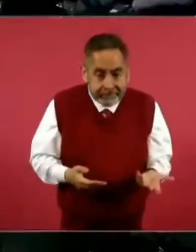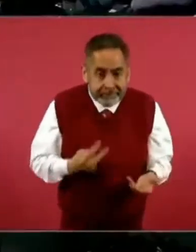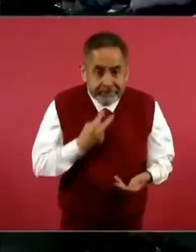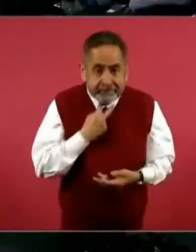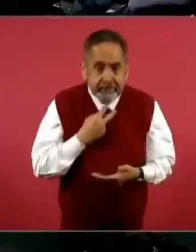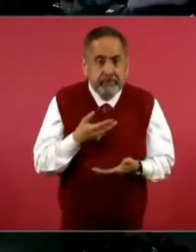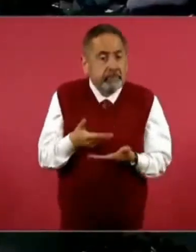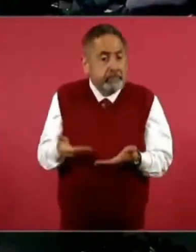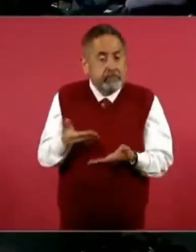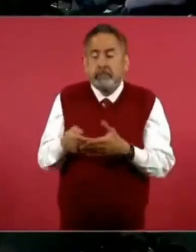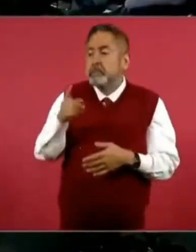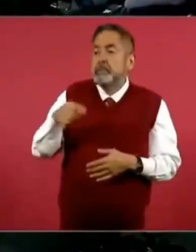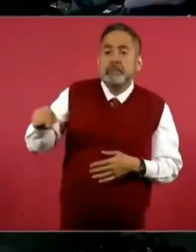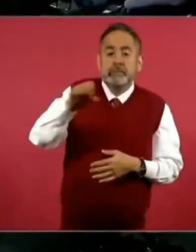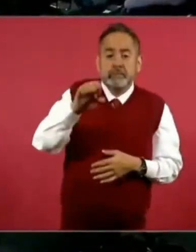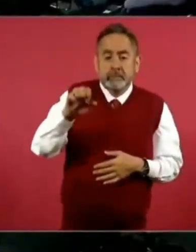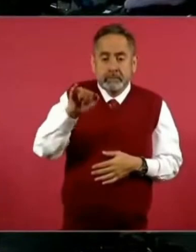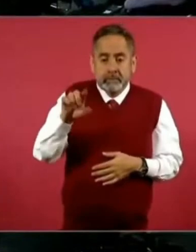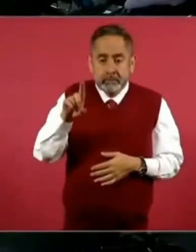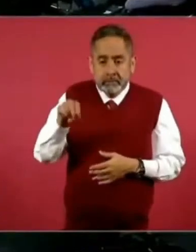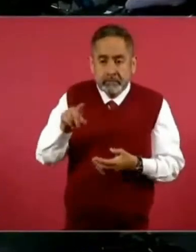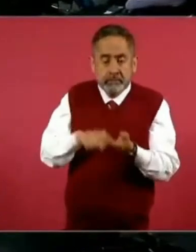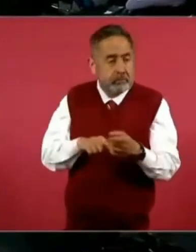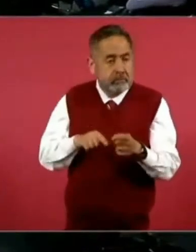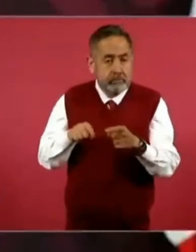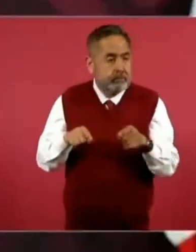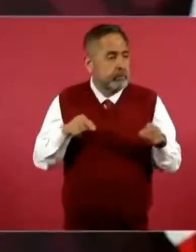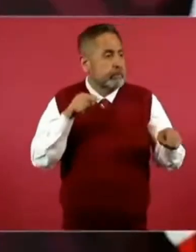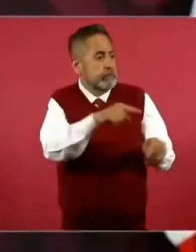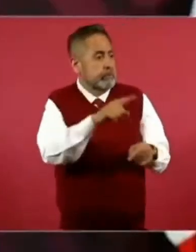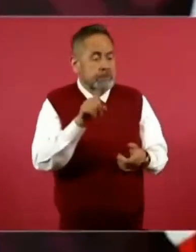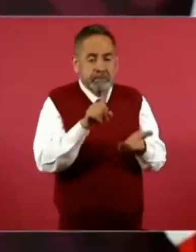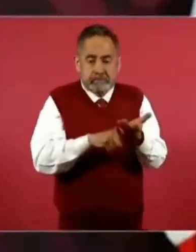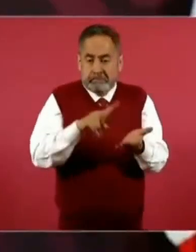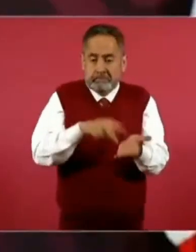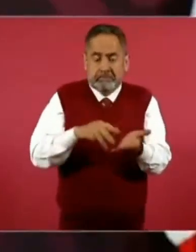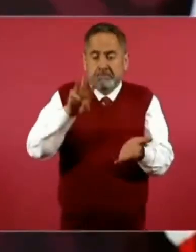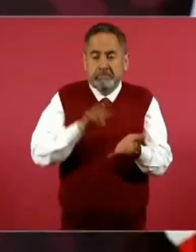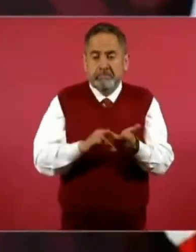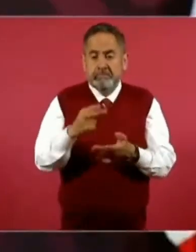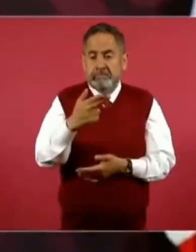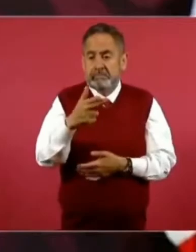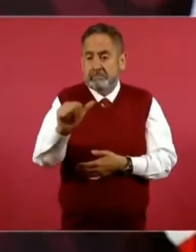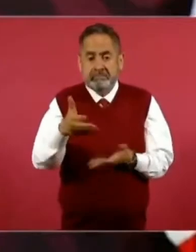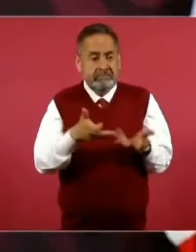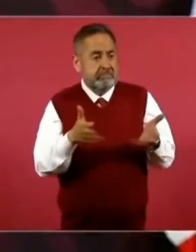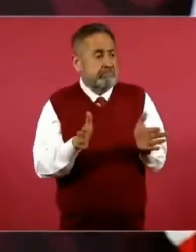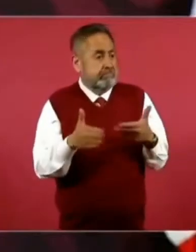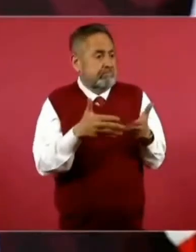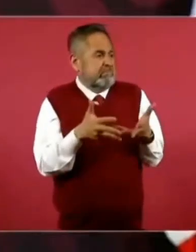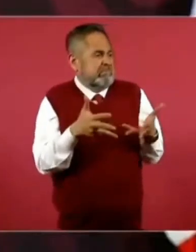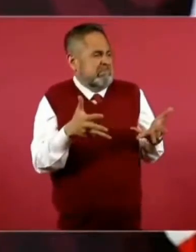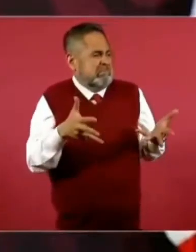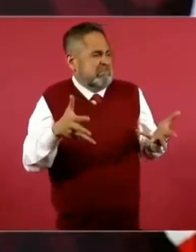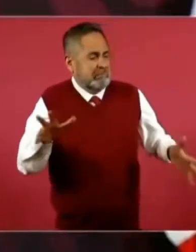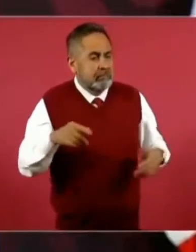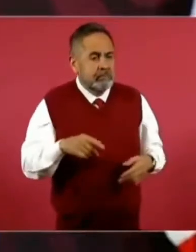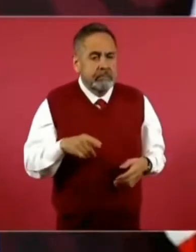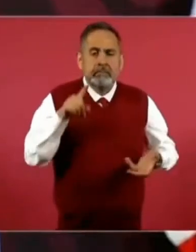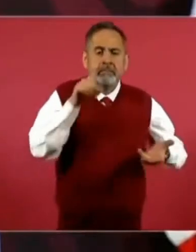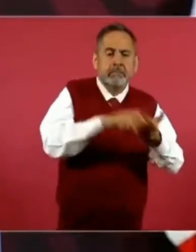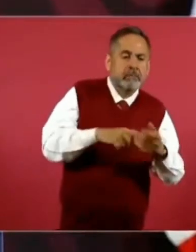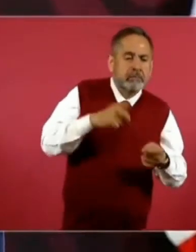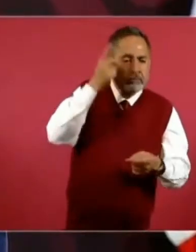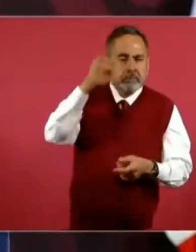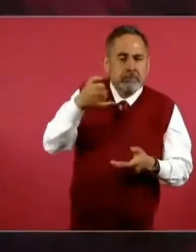que tienen mil, dos mil, tres mil hectáreas, que son realmente latifundistas,